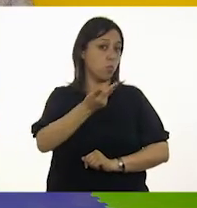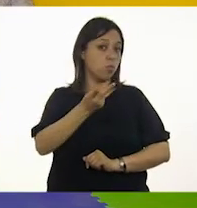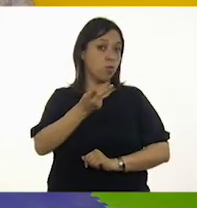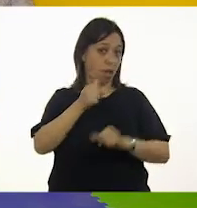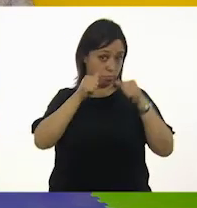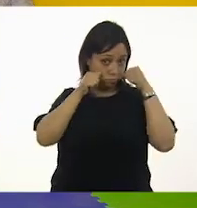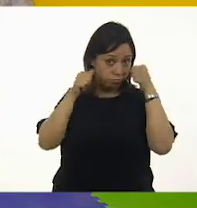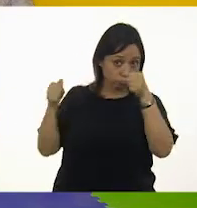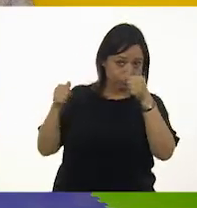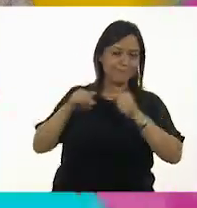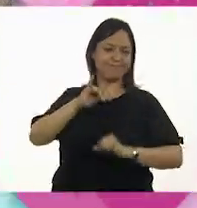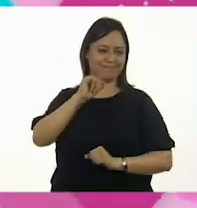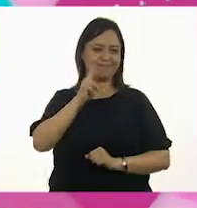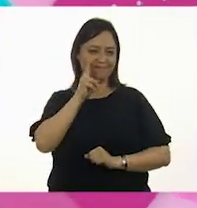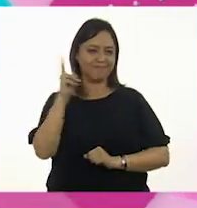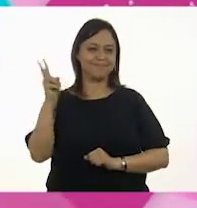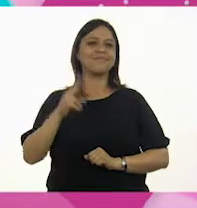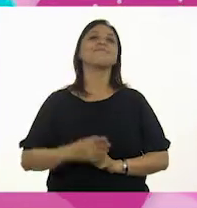Claro, vamos.